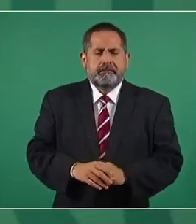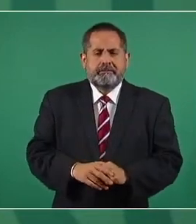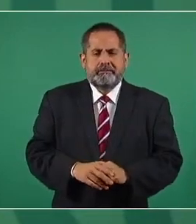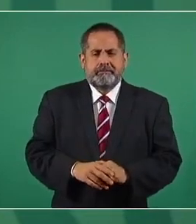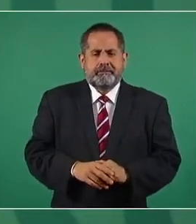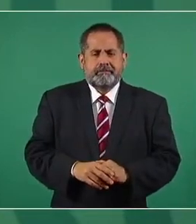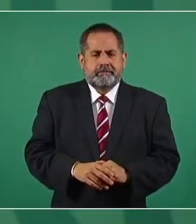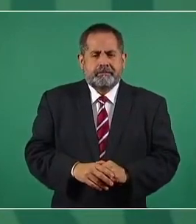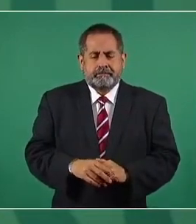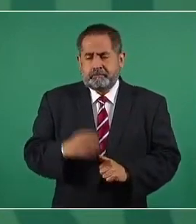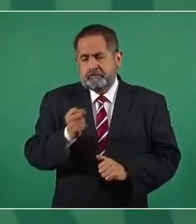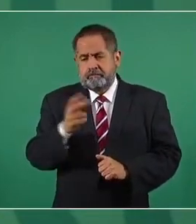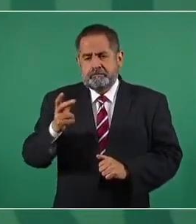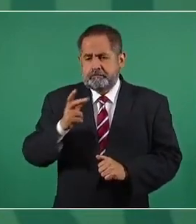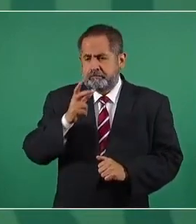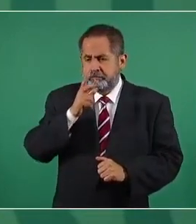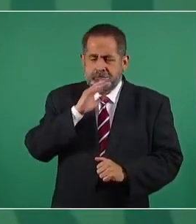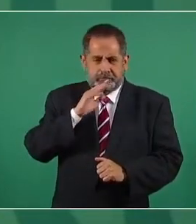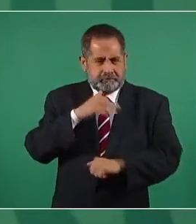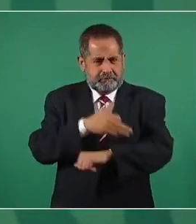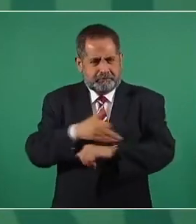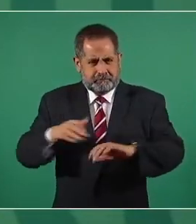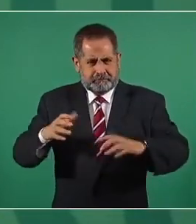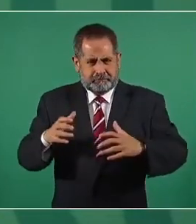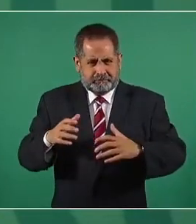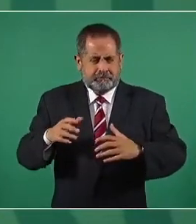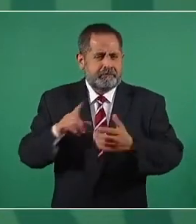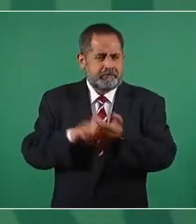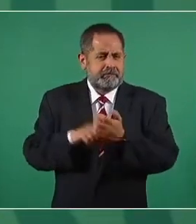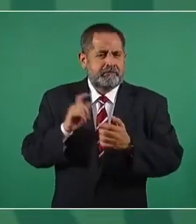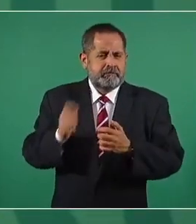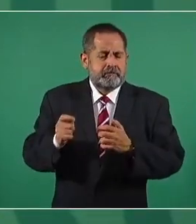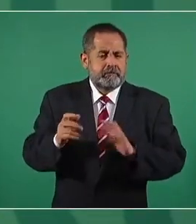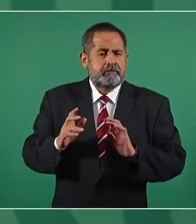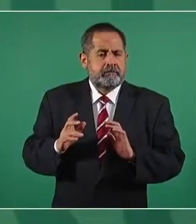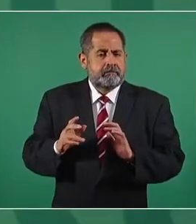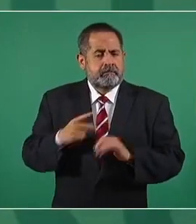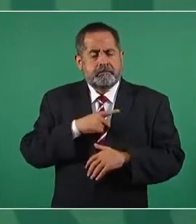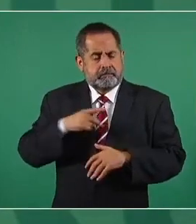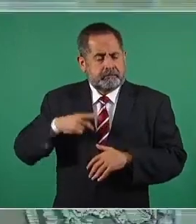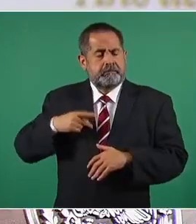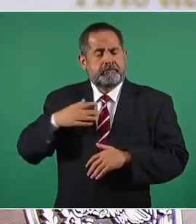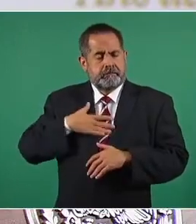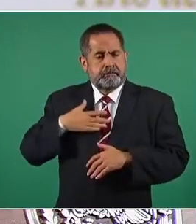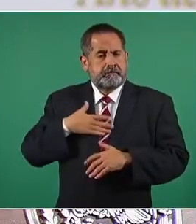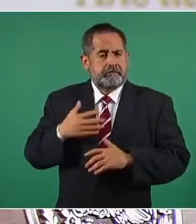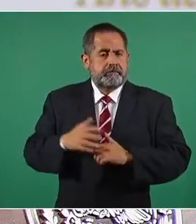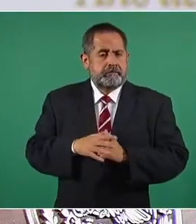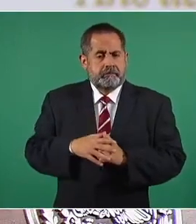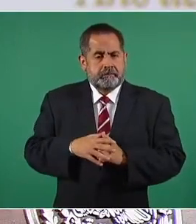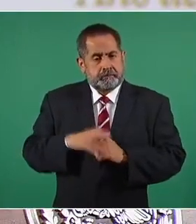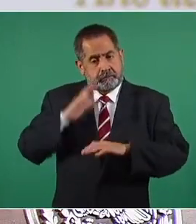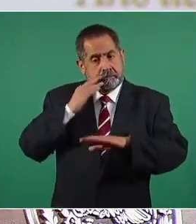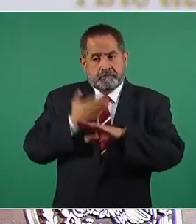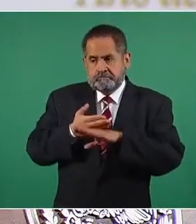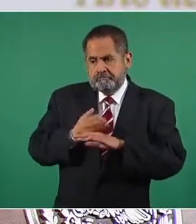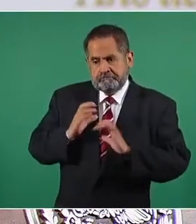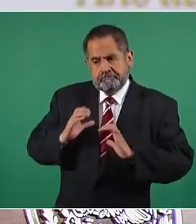Y los padres tenemos una muy buena tarea.